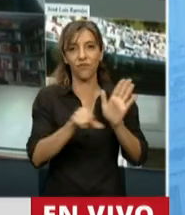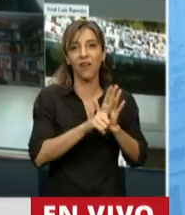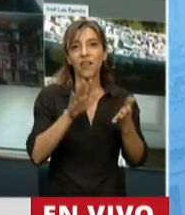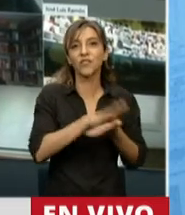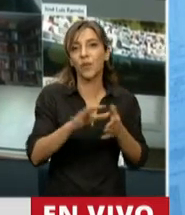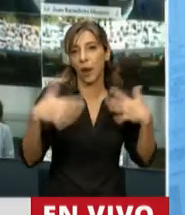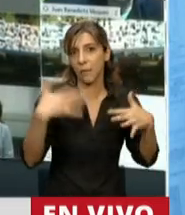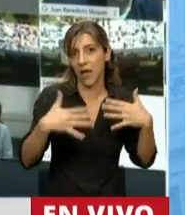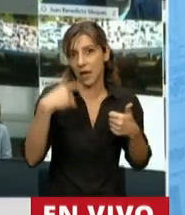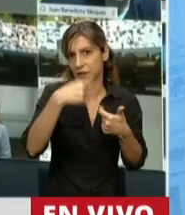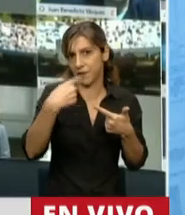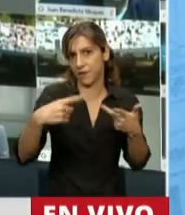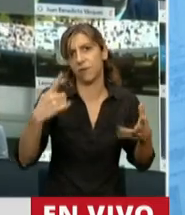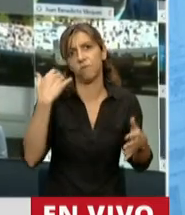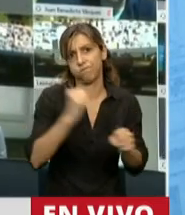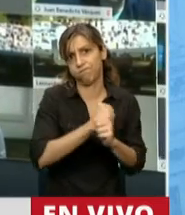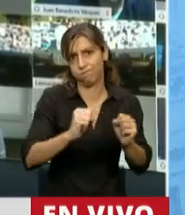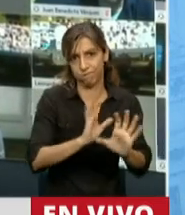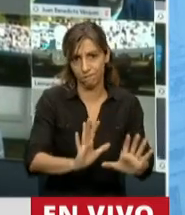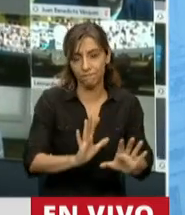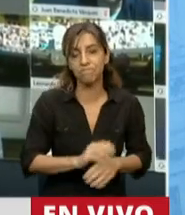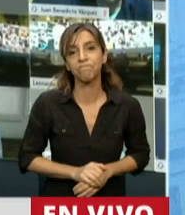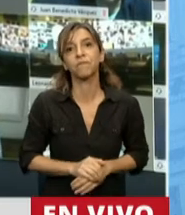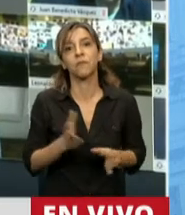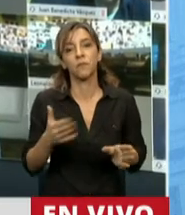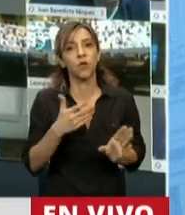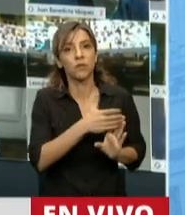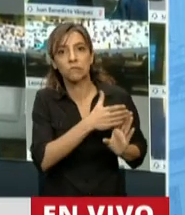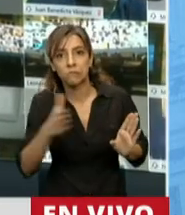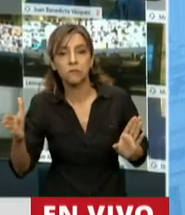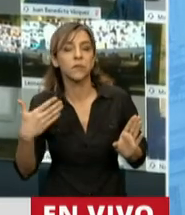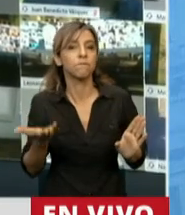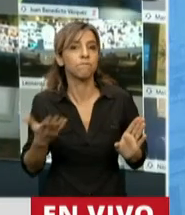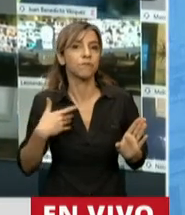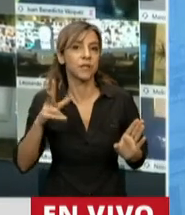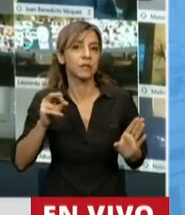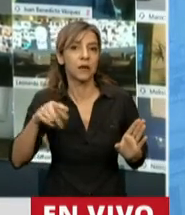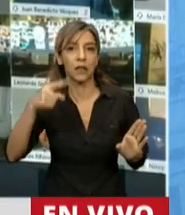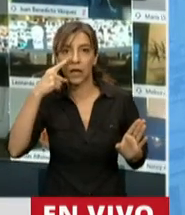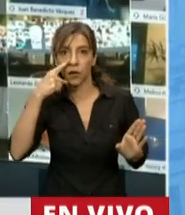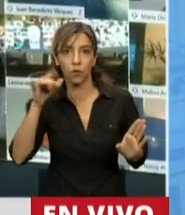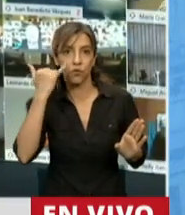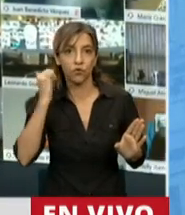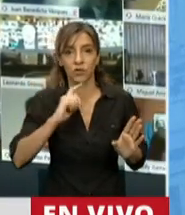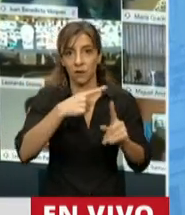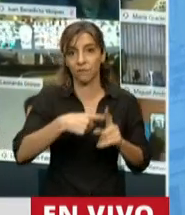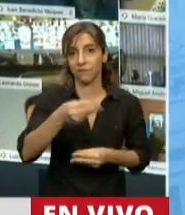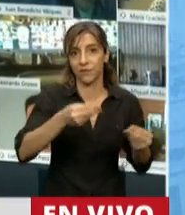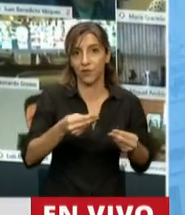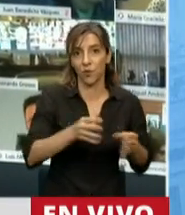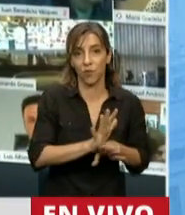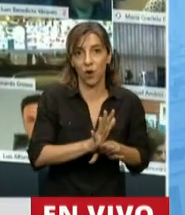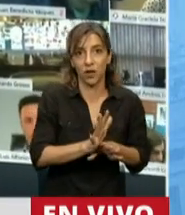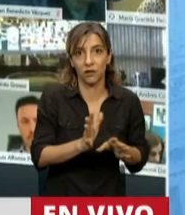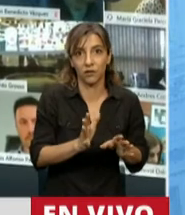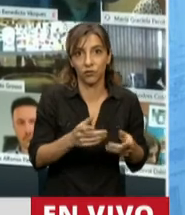Evidentemente, al haberse ejecutado al 30 de junio prácticamente casi el 60% del presupuesto vigente, aparece como